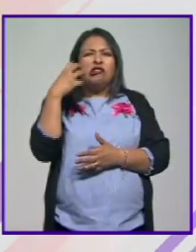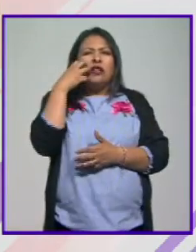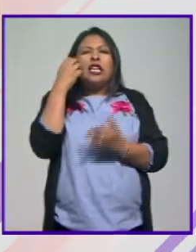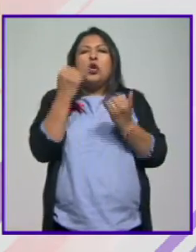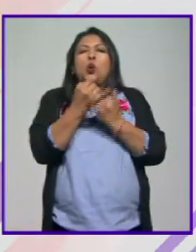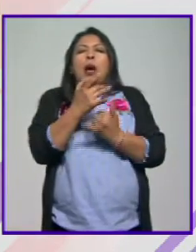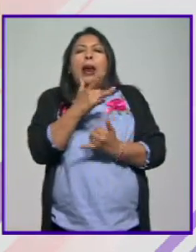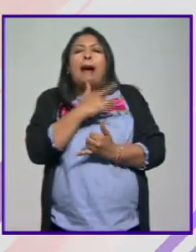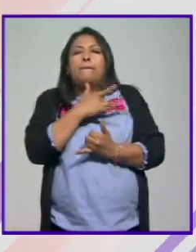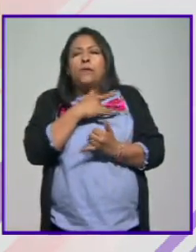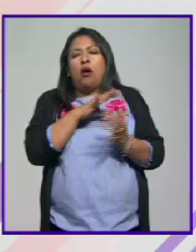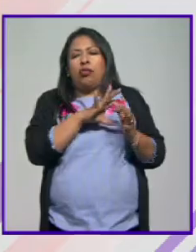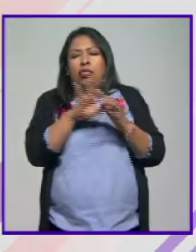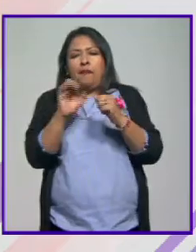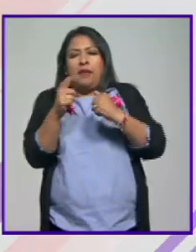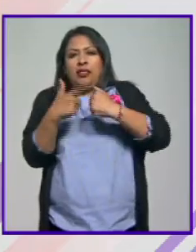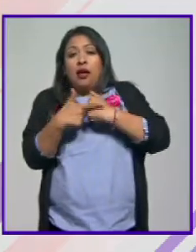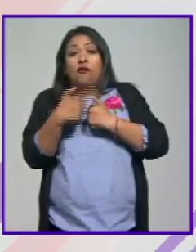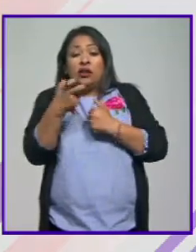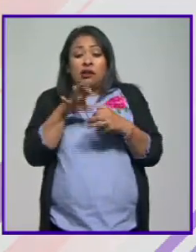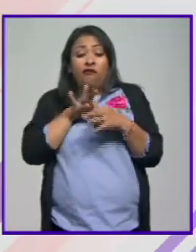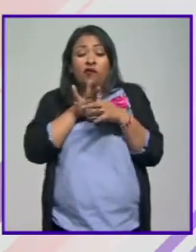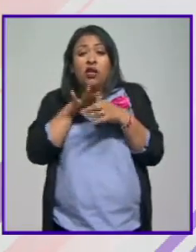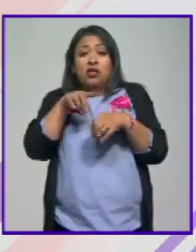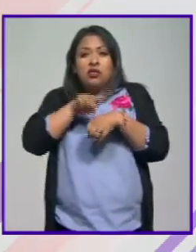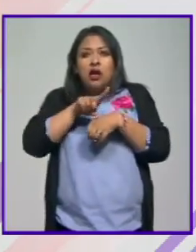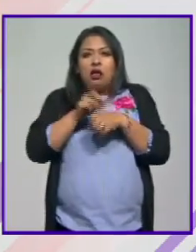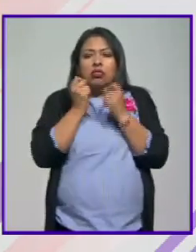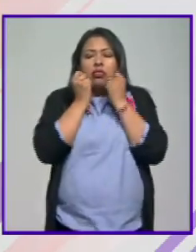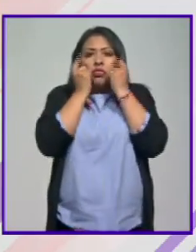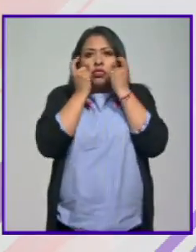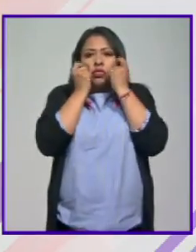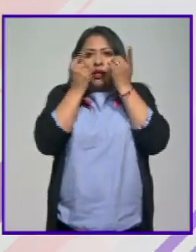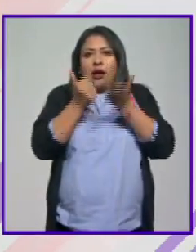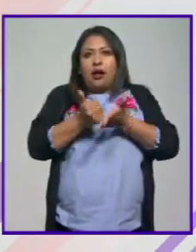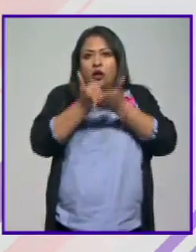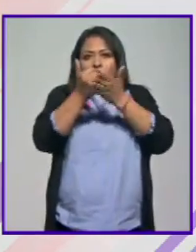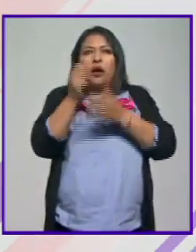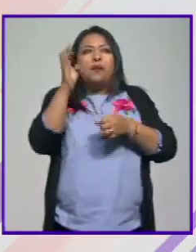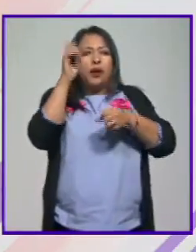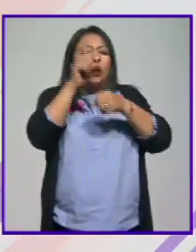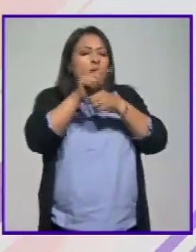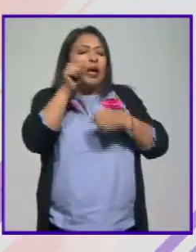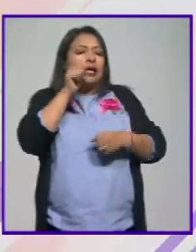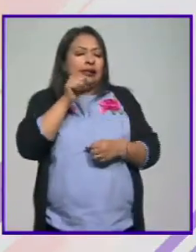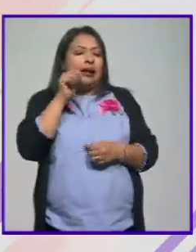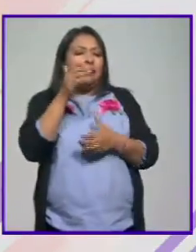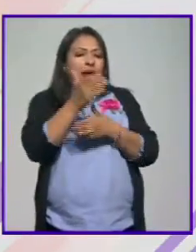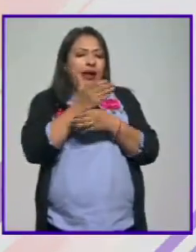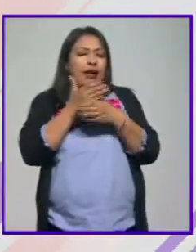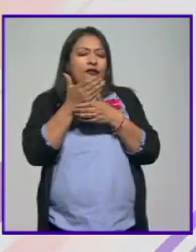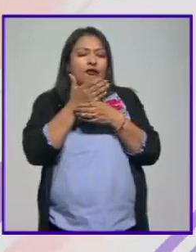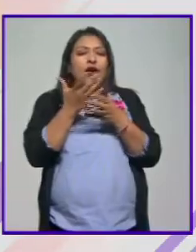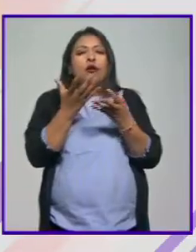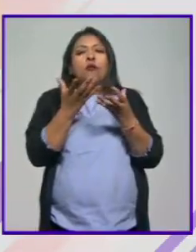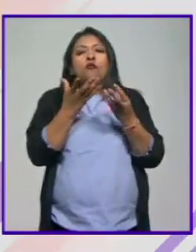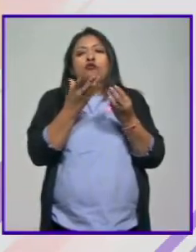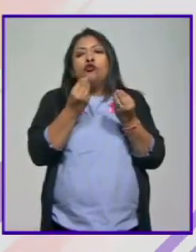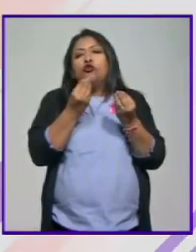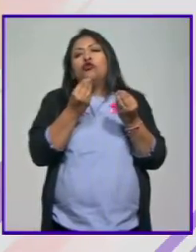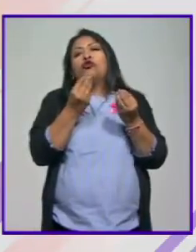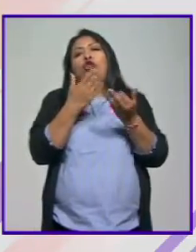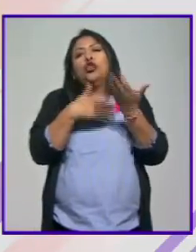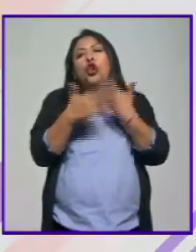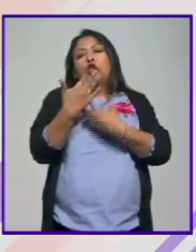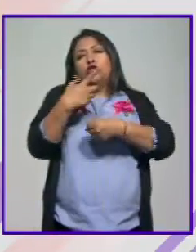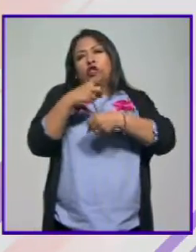cotidiano que tenemos con una bebida que insistimos es la que nos mantiene despiertos muchas veces culturalmente siempre el café ha estado muy metido en todo